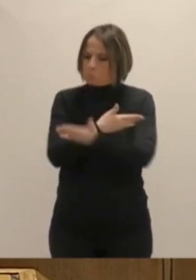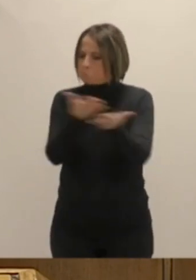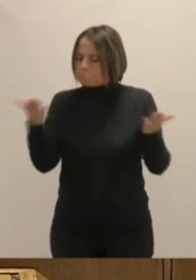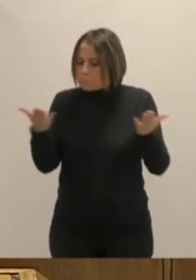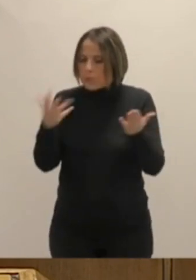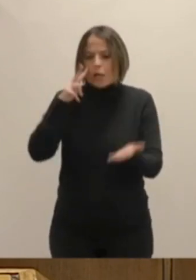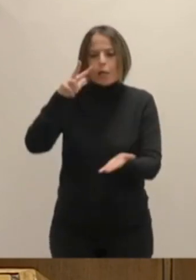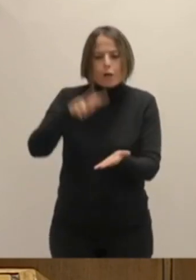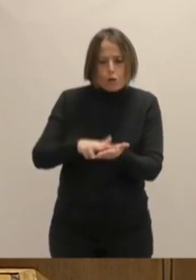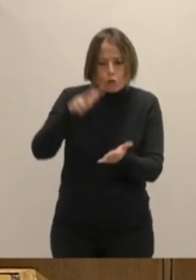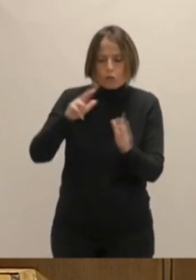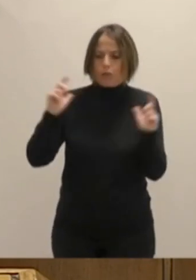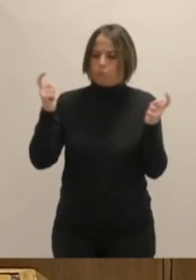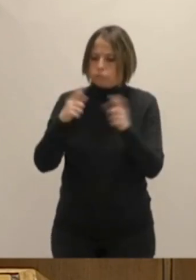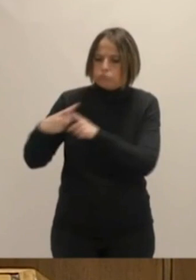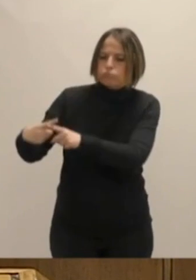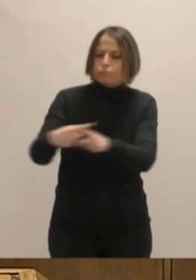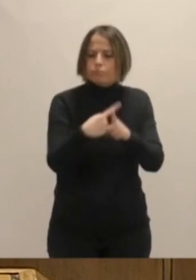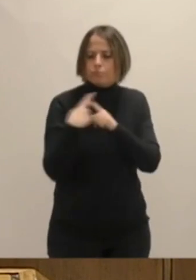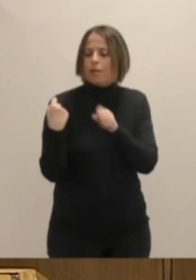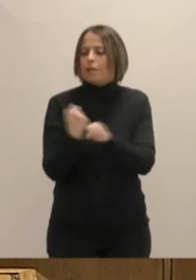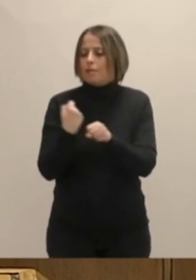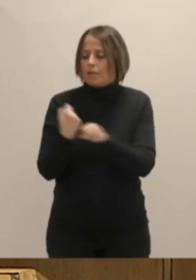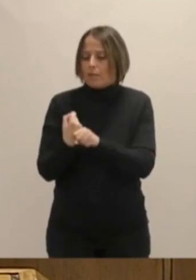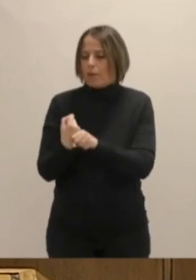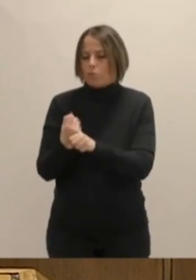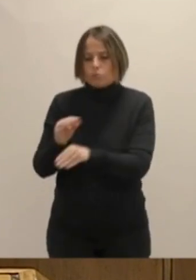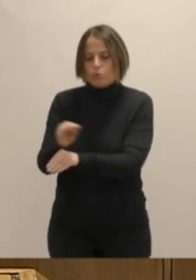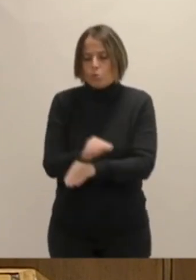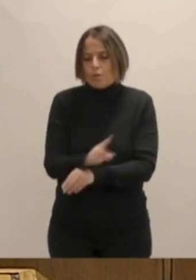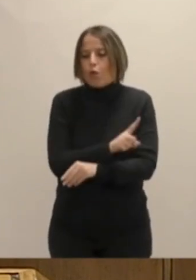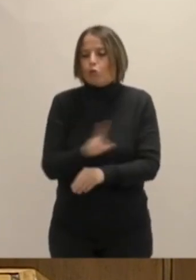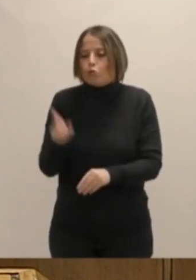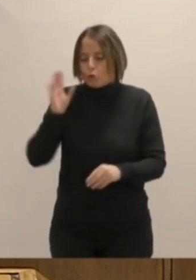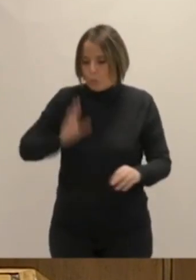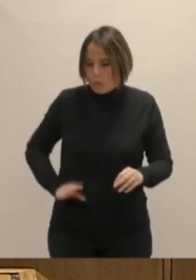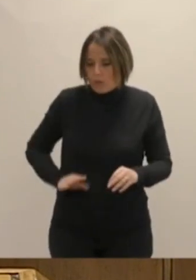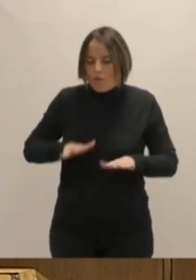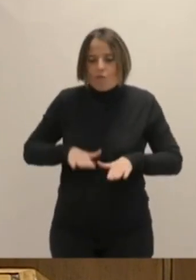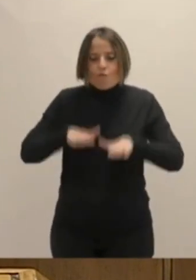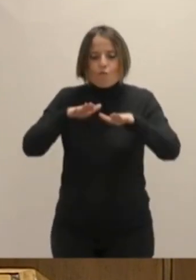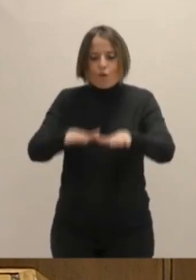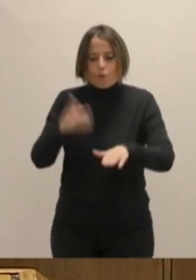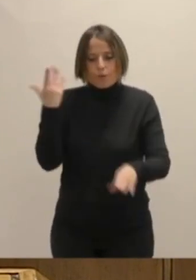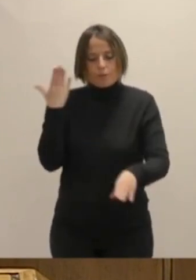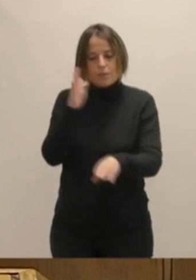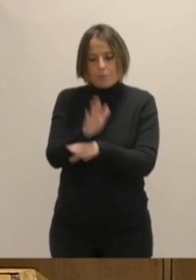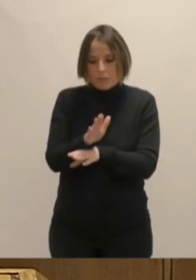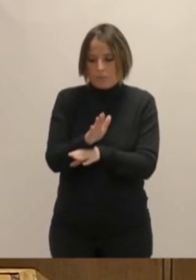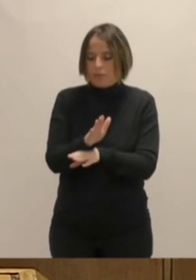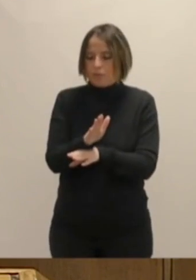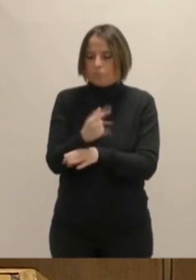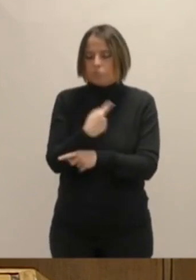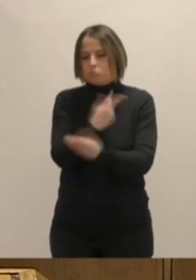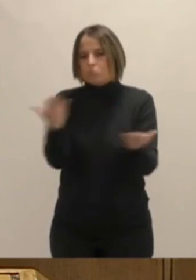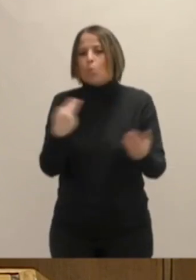reducir y redistribuir el trabajo de cuidados no remunerado y favorecer su representación dando voz